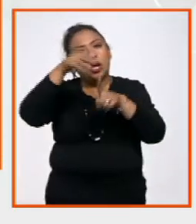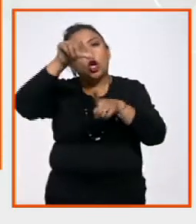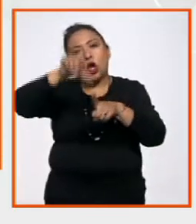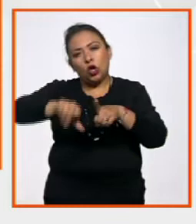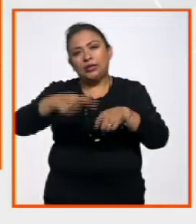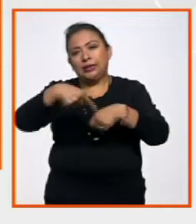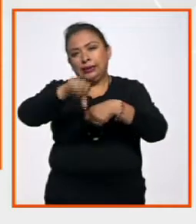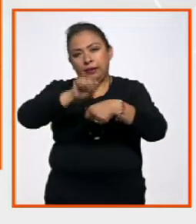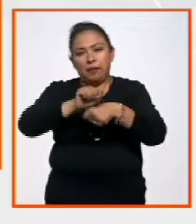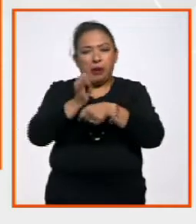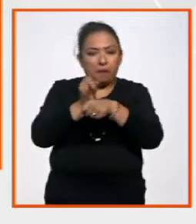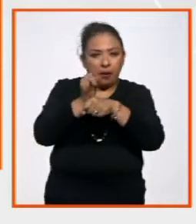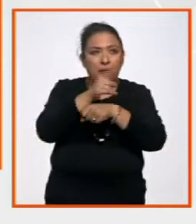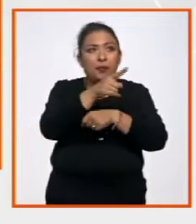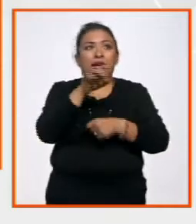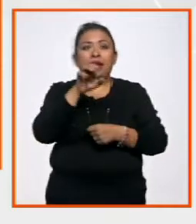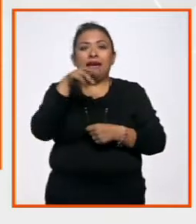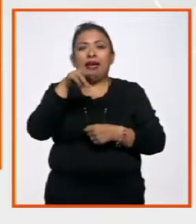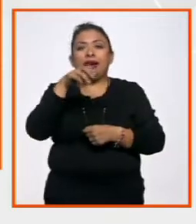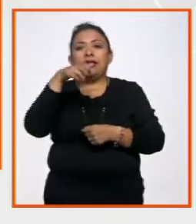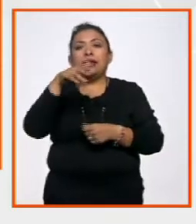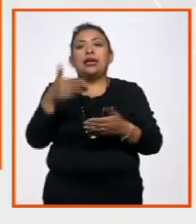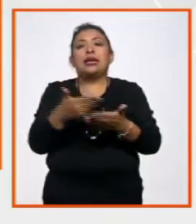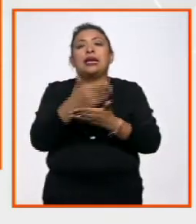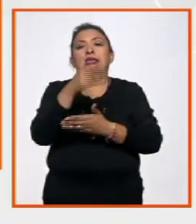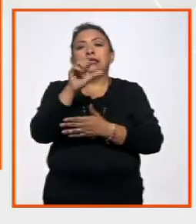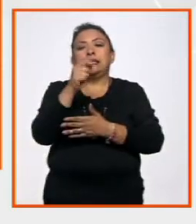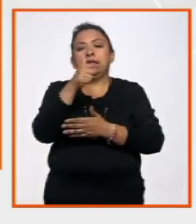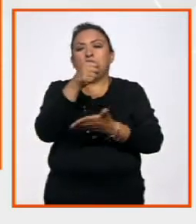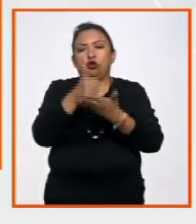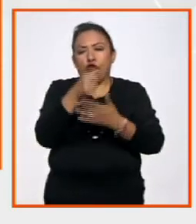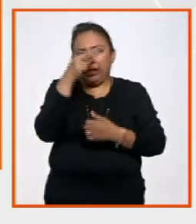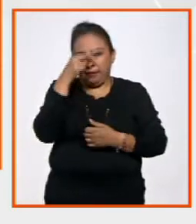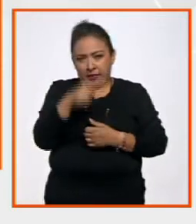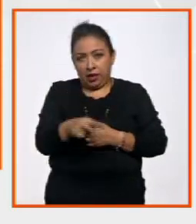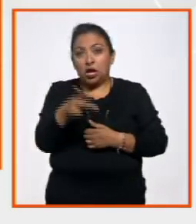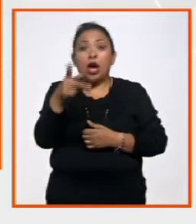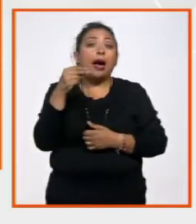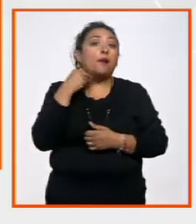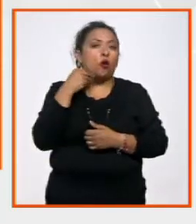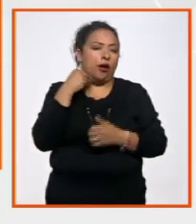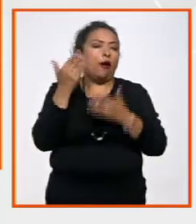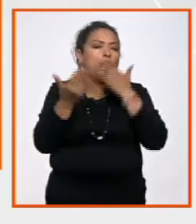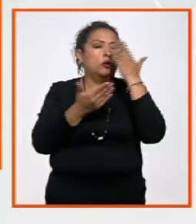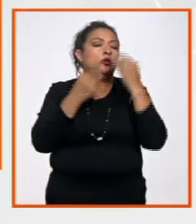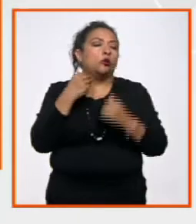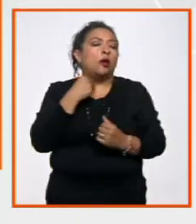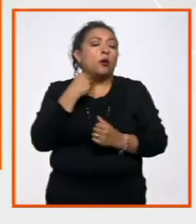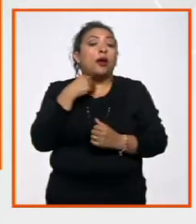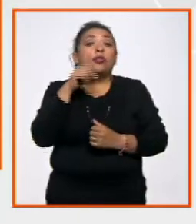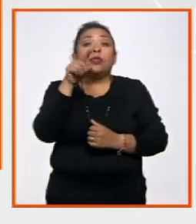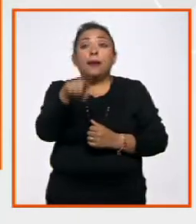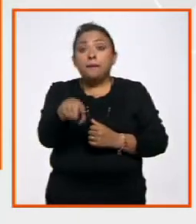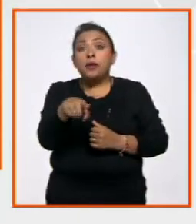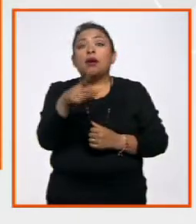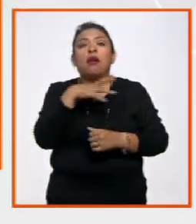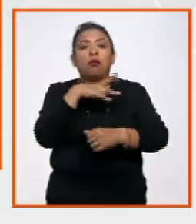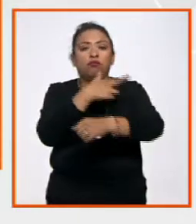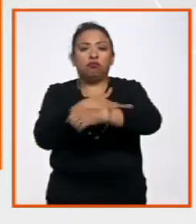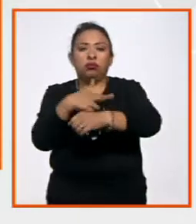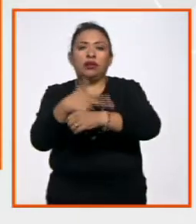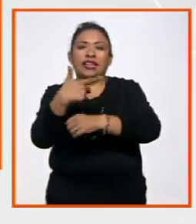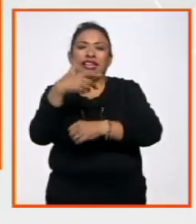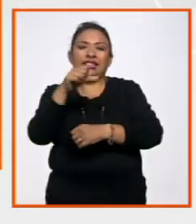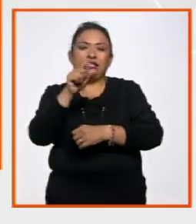esta semana. Enrique Vargas, nación de 67 en la Ciudad de México, es abogado de formación, pero también es un gestor